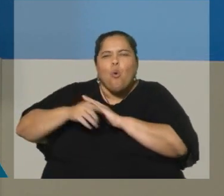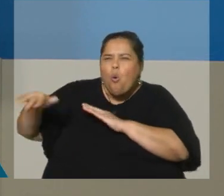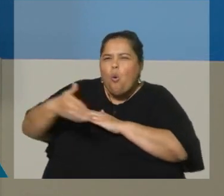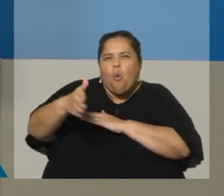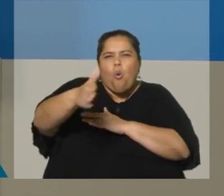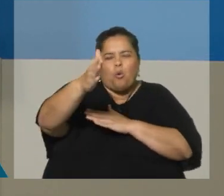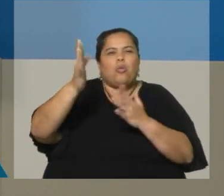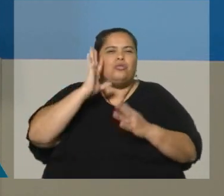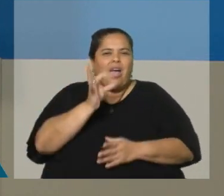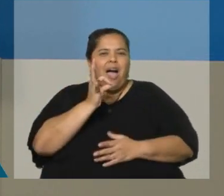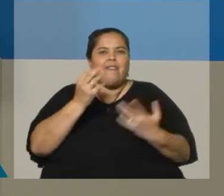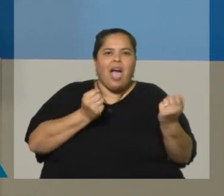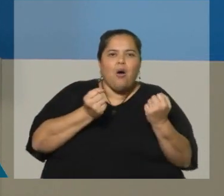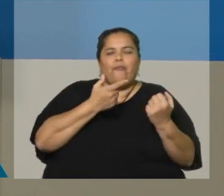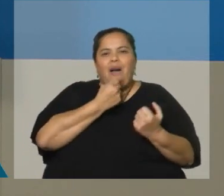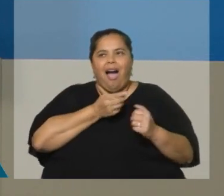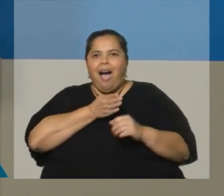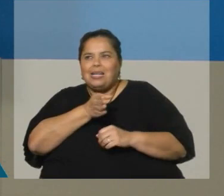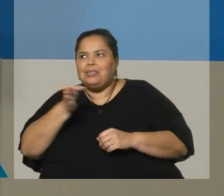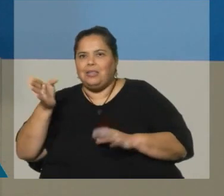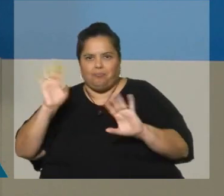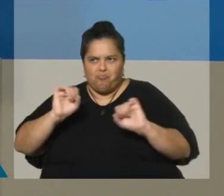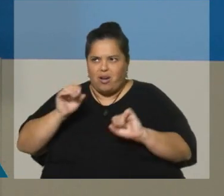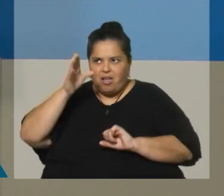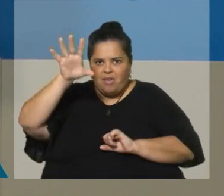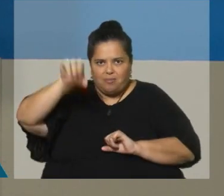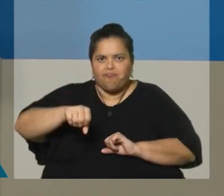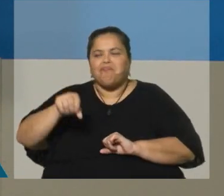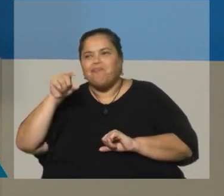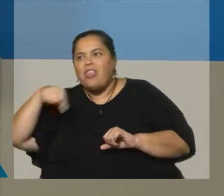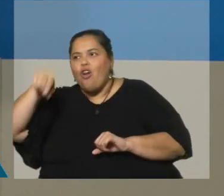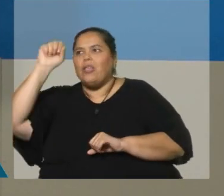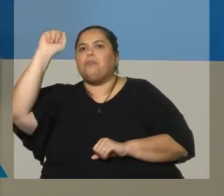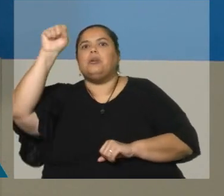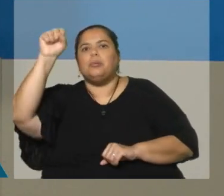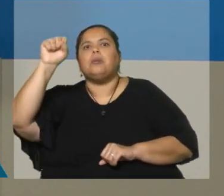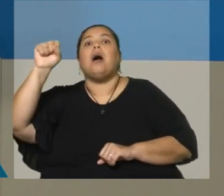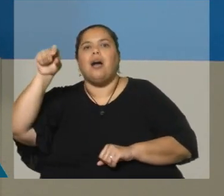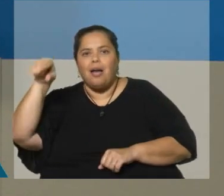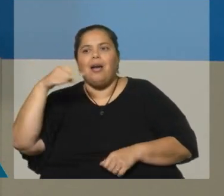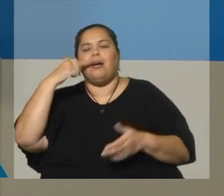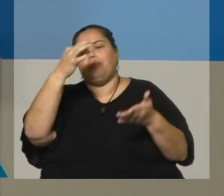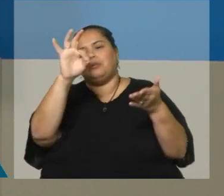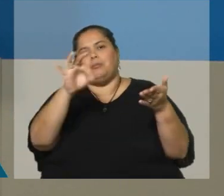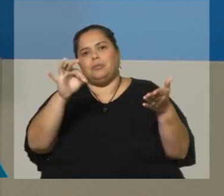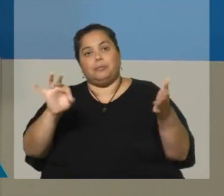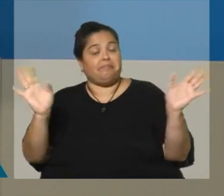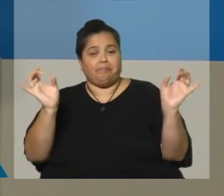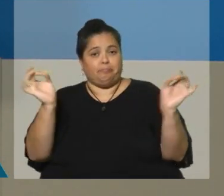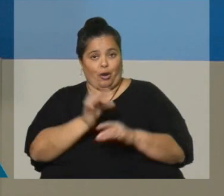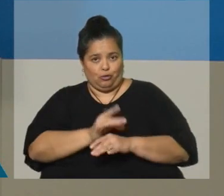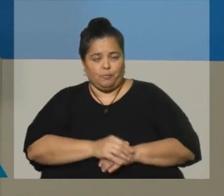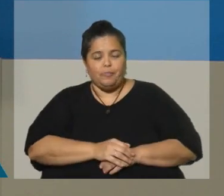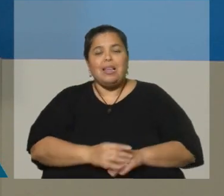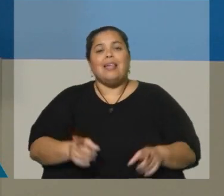Por ejemplo, tenemos un censo de población en situación de calle, donde el Mides va a estar trabajando con nosotros. Tenemos que cubrir, digamos,